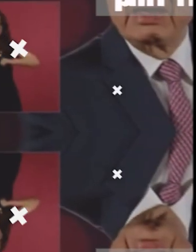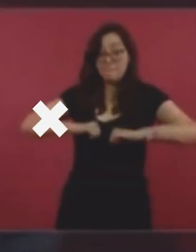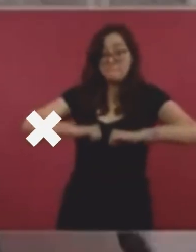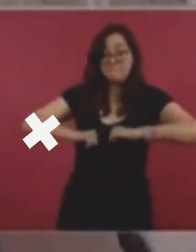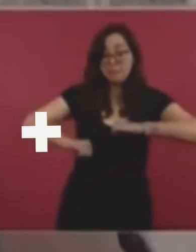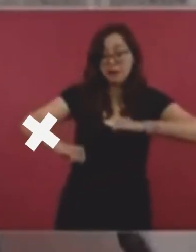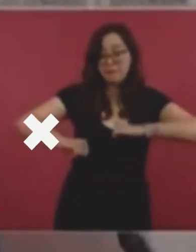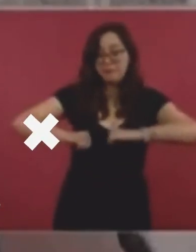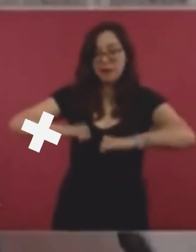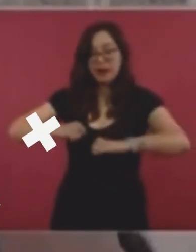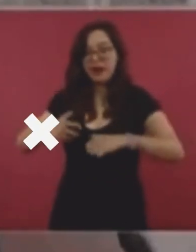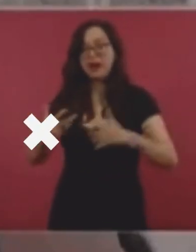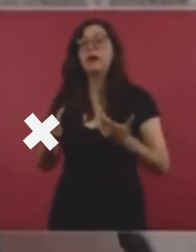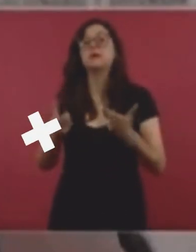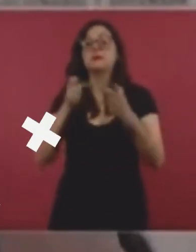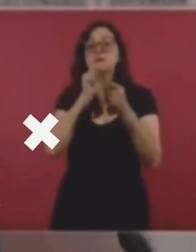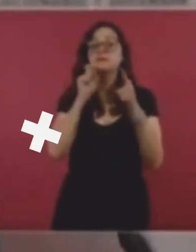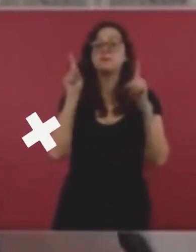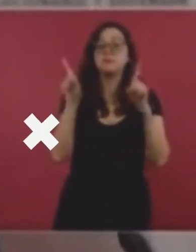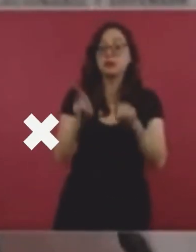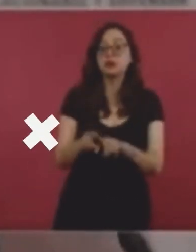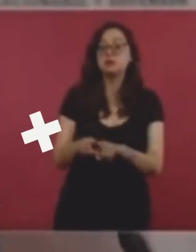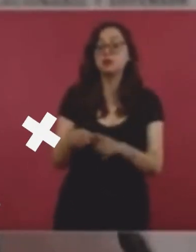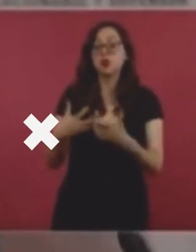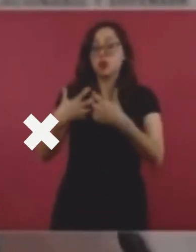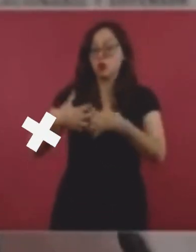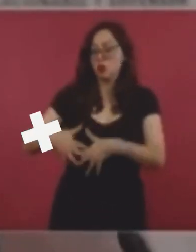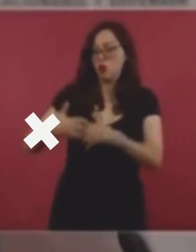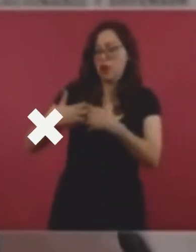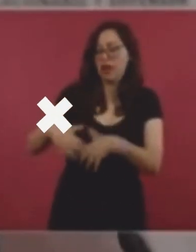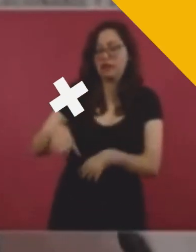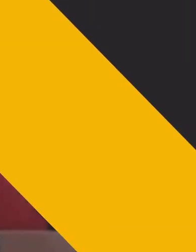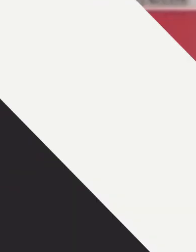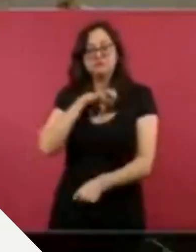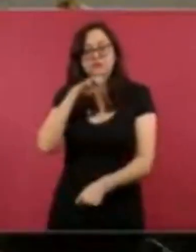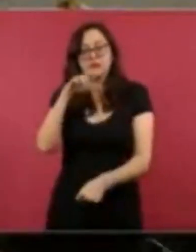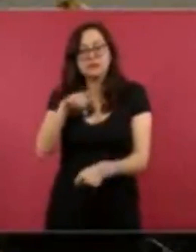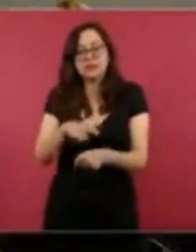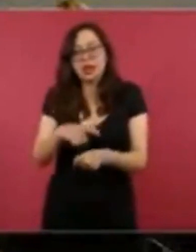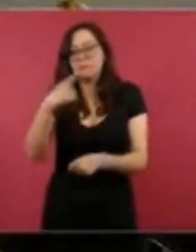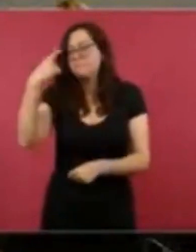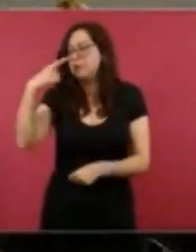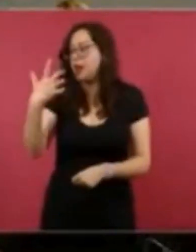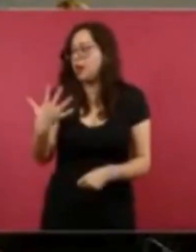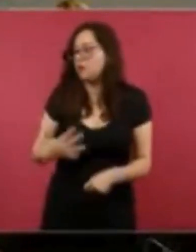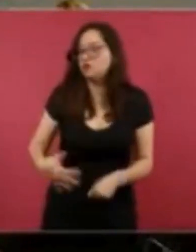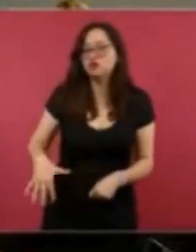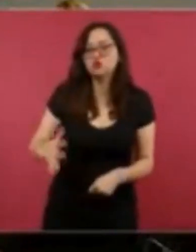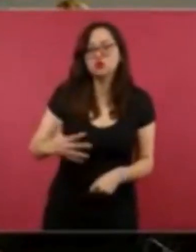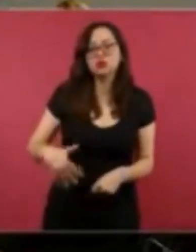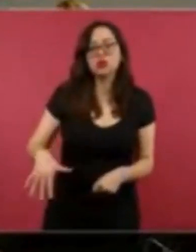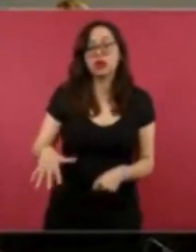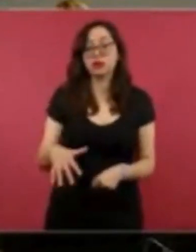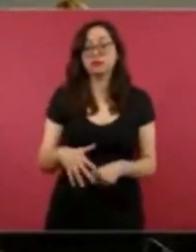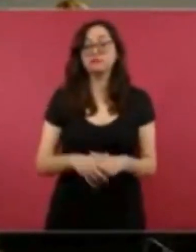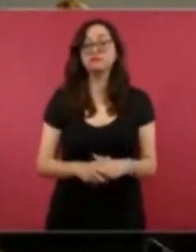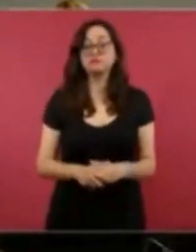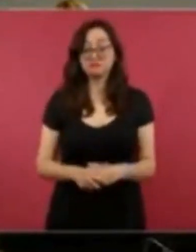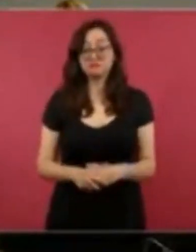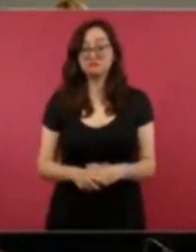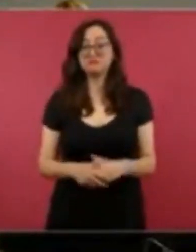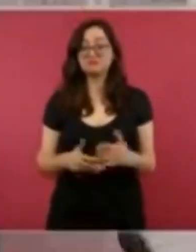Con maquinaria especializada para hacer estas búsquedas. Estamos cerca ya